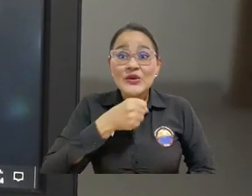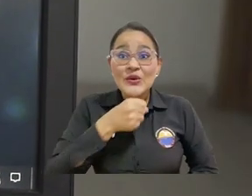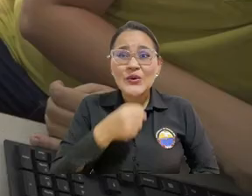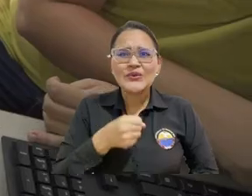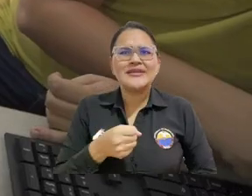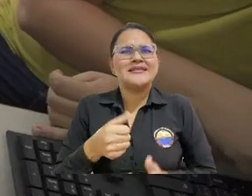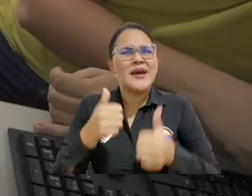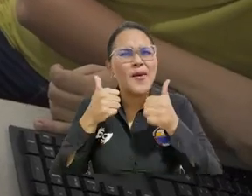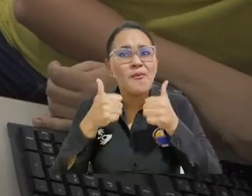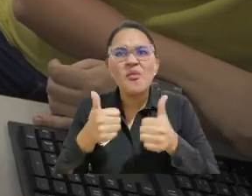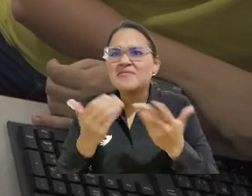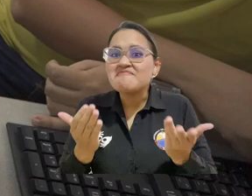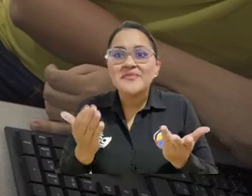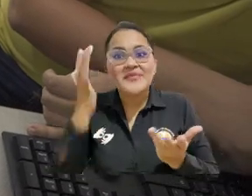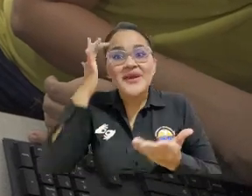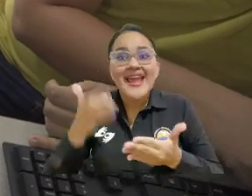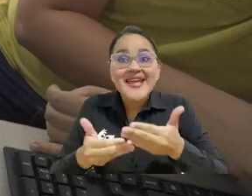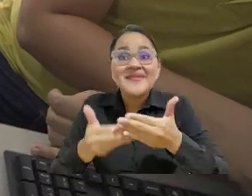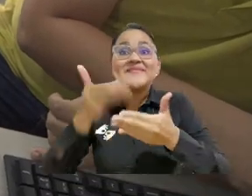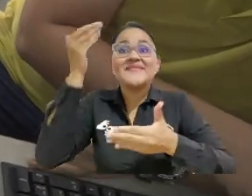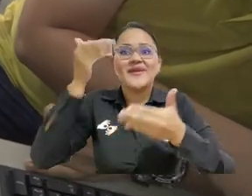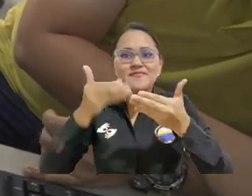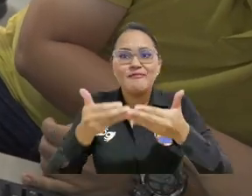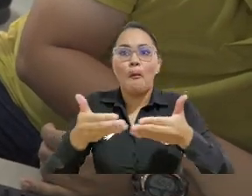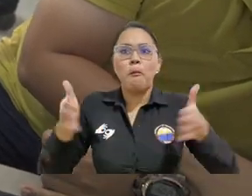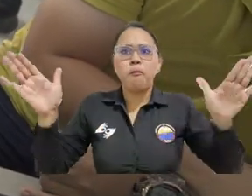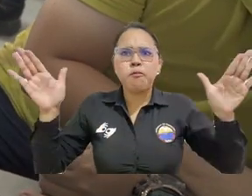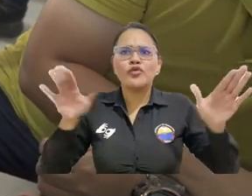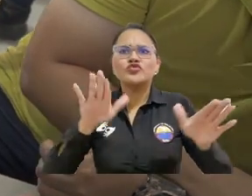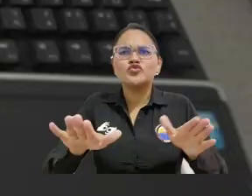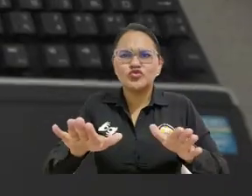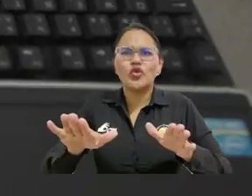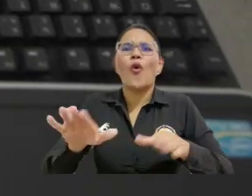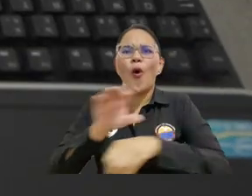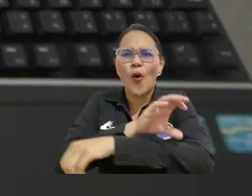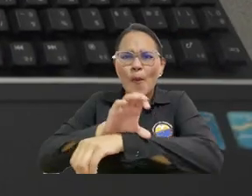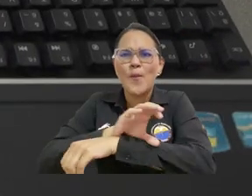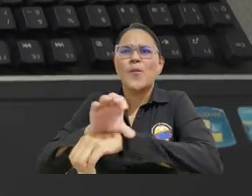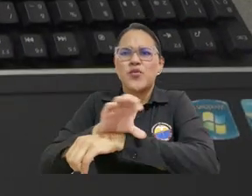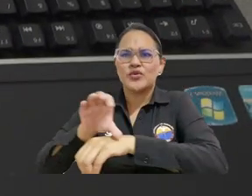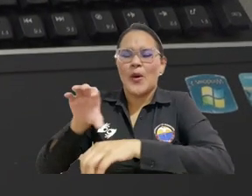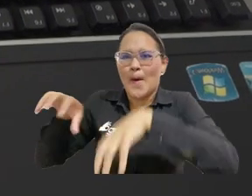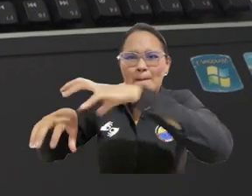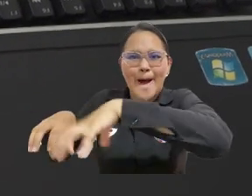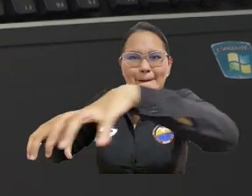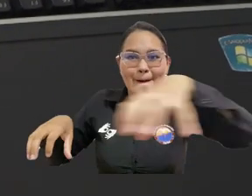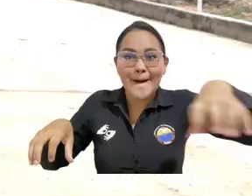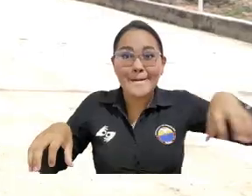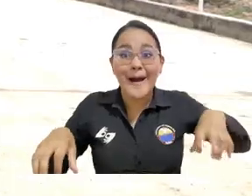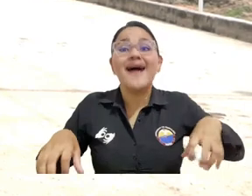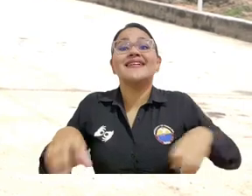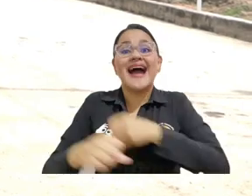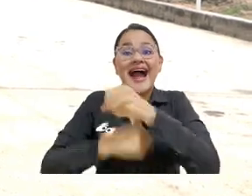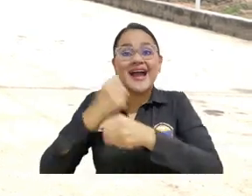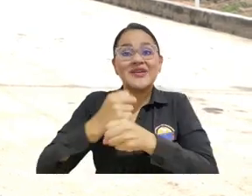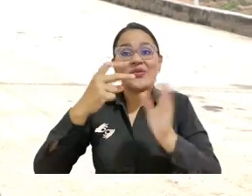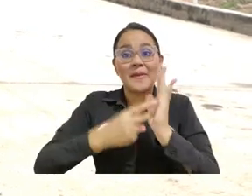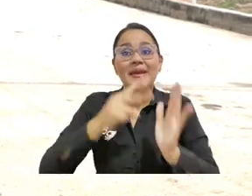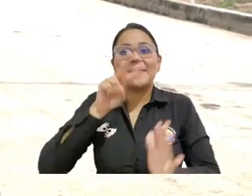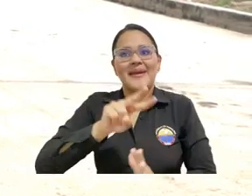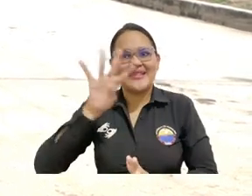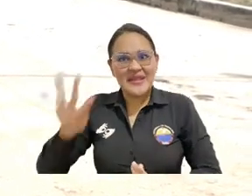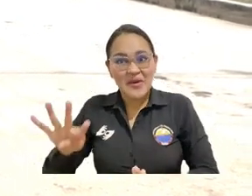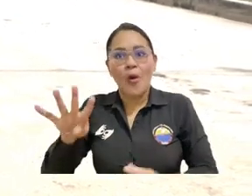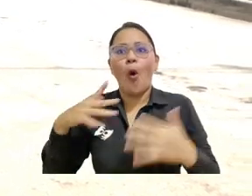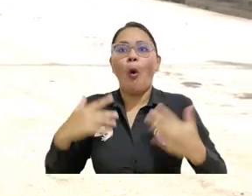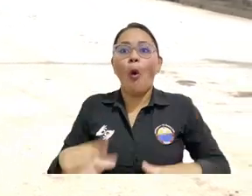La gran noticia de la jornada fue la inauguración de la primera sede digital de la Alma Mater en este 2024 y en Sabanas de